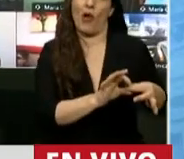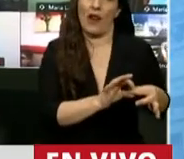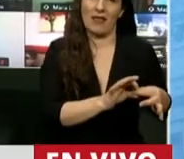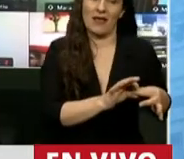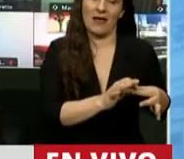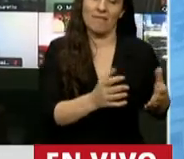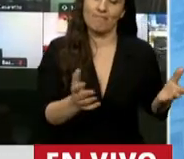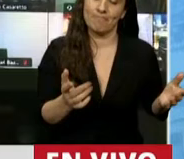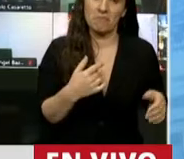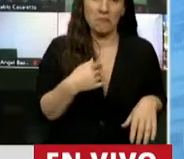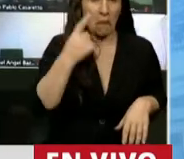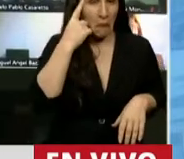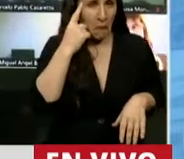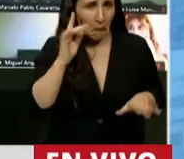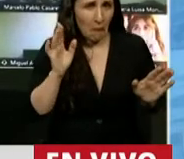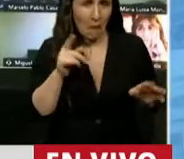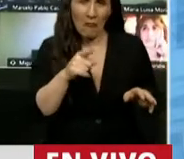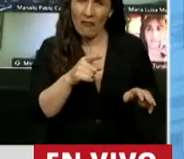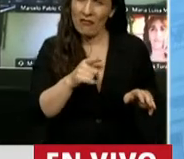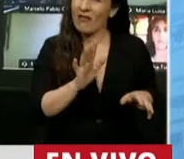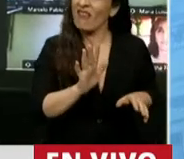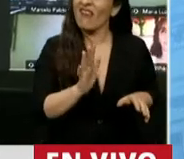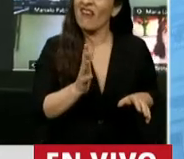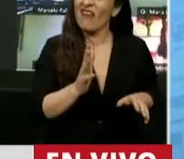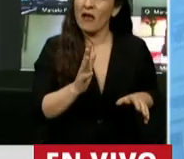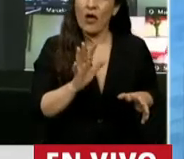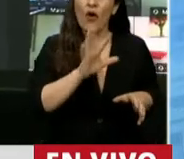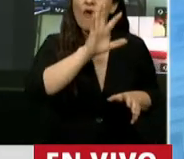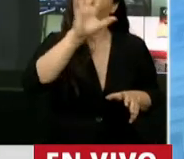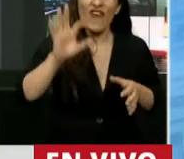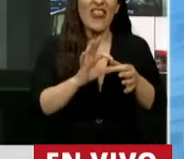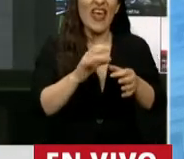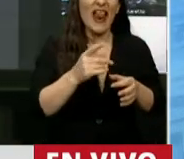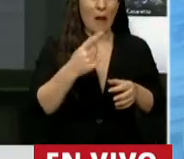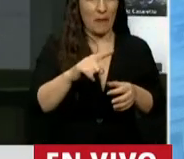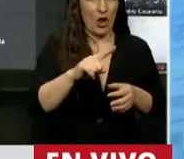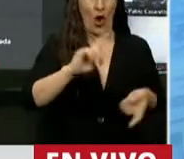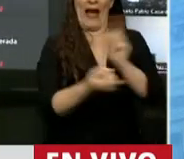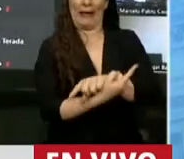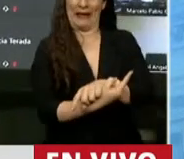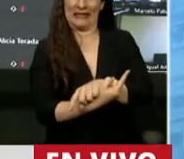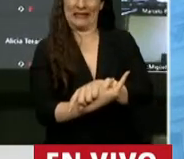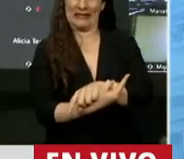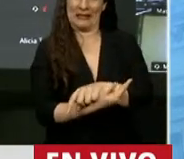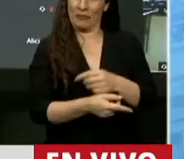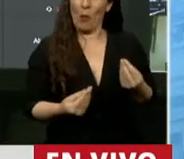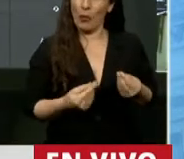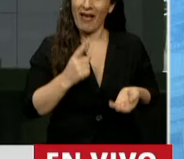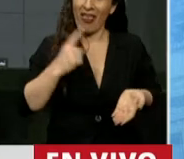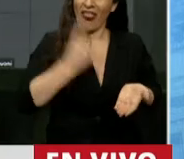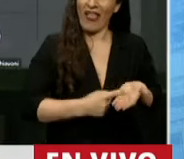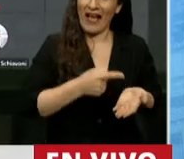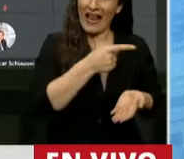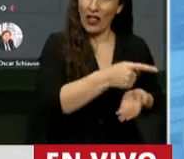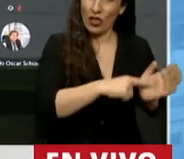Y yo por ahí me preguntaba, digo, esto es como una forma de federalismo al revés, es decir, porque no fue lo único este decreto y este aumento